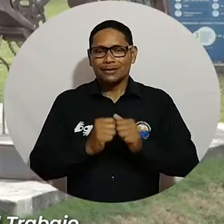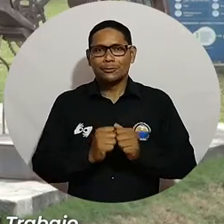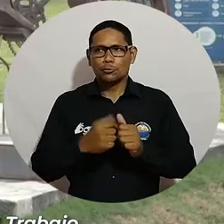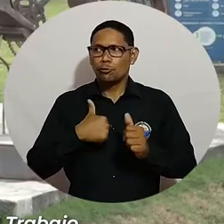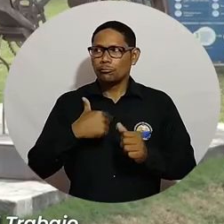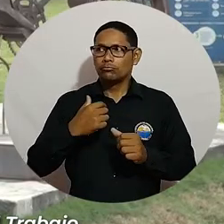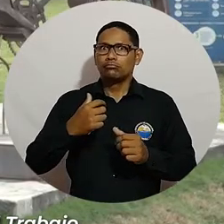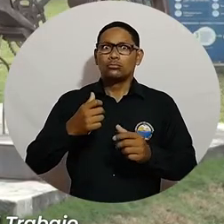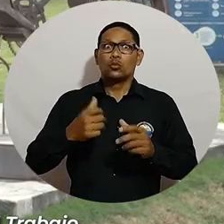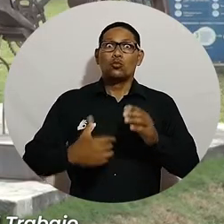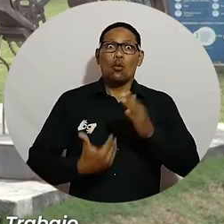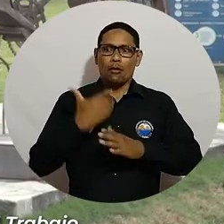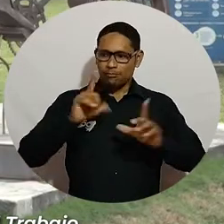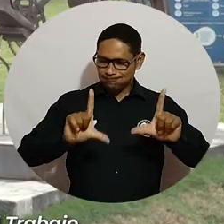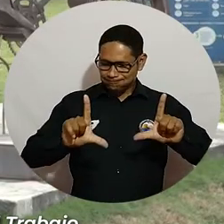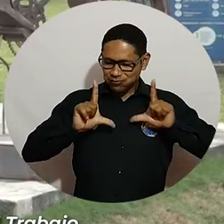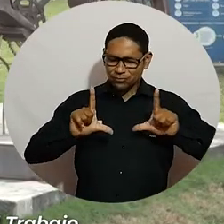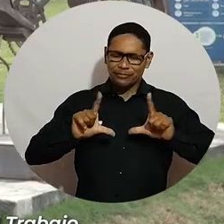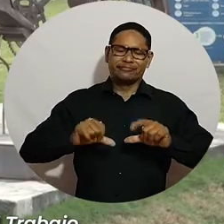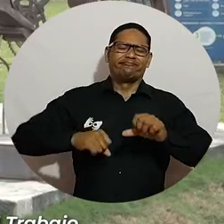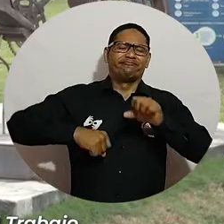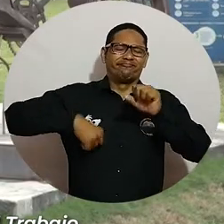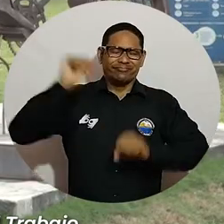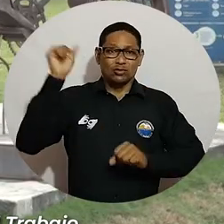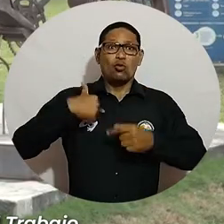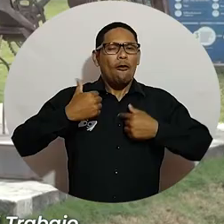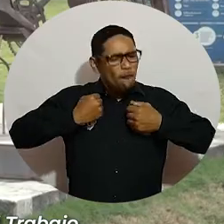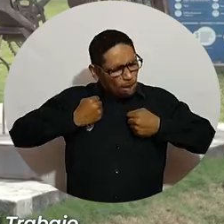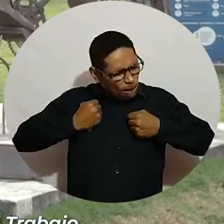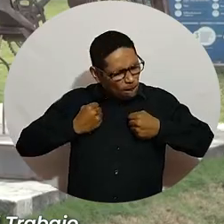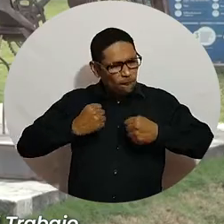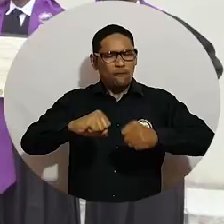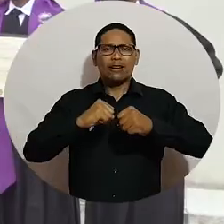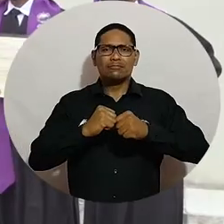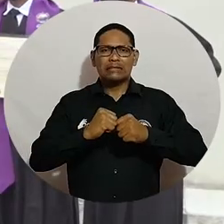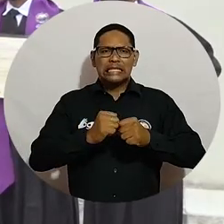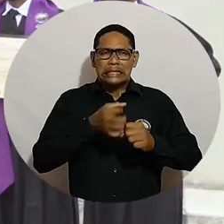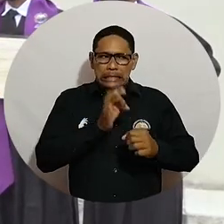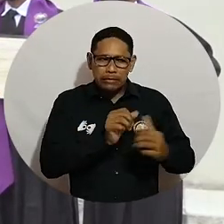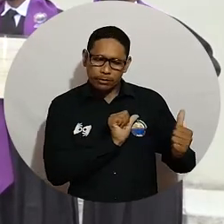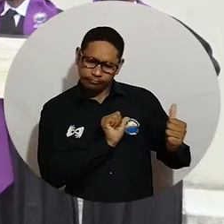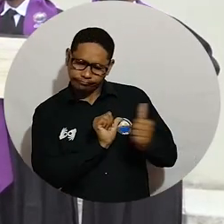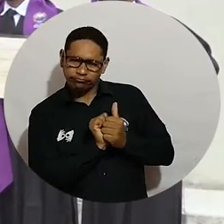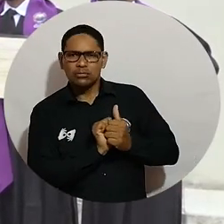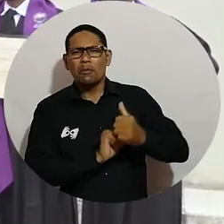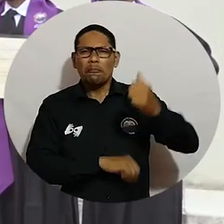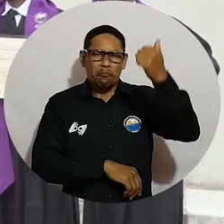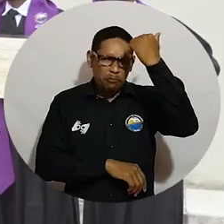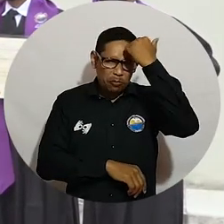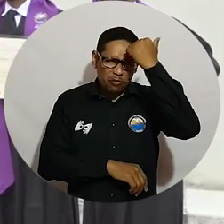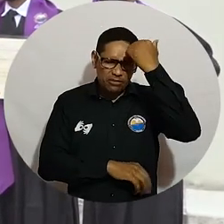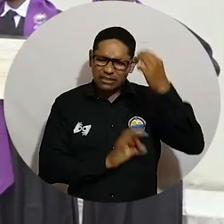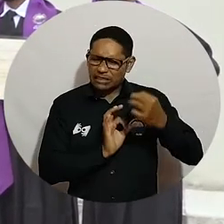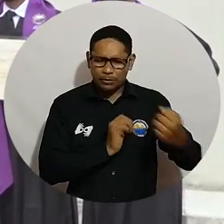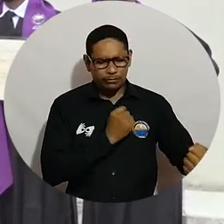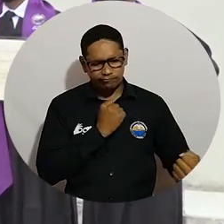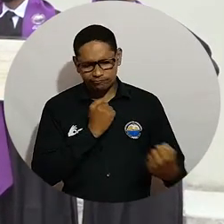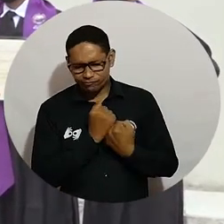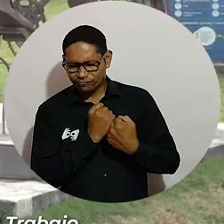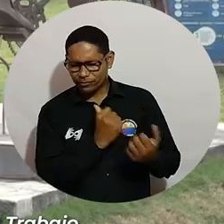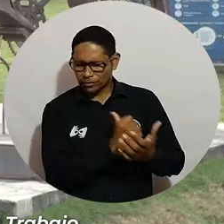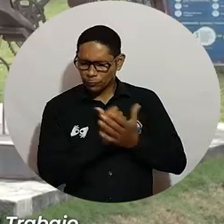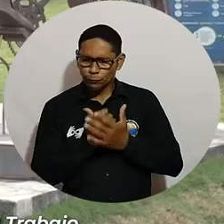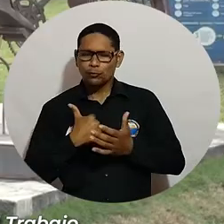como un gran logro y gran esfuerzo. Siempre estaban ahí los docentes ayudándolos y